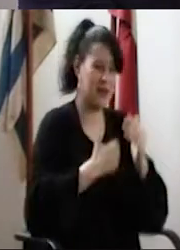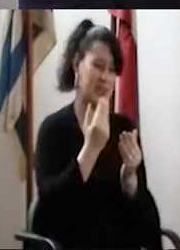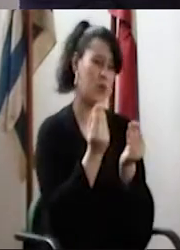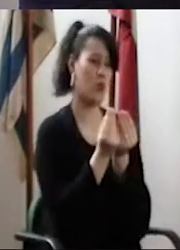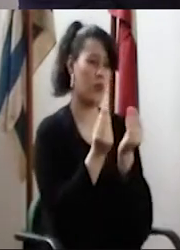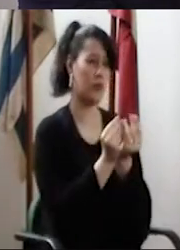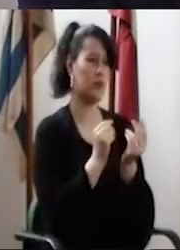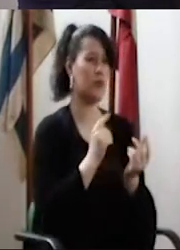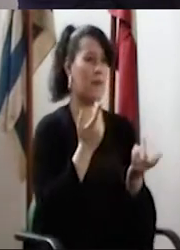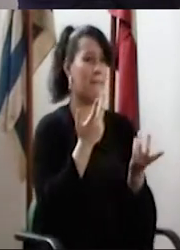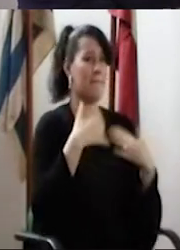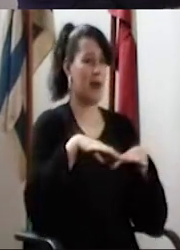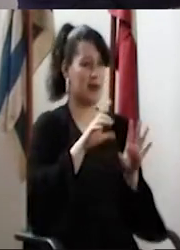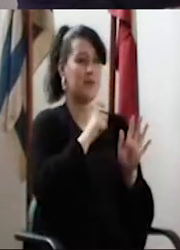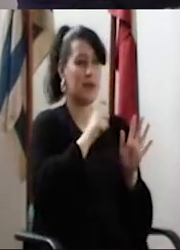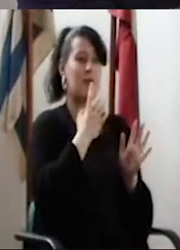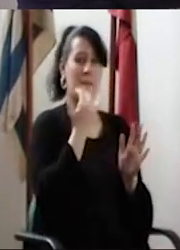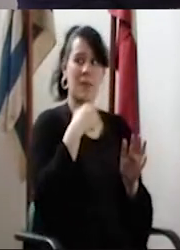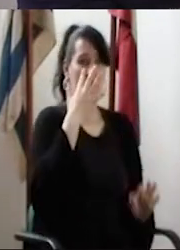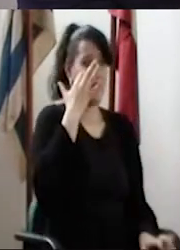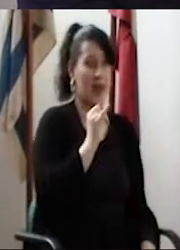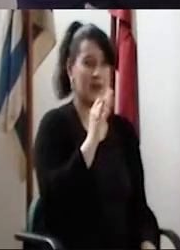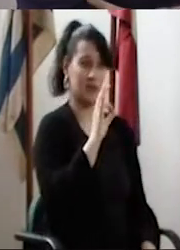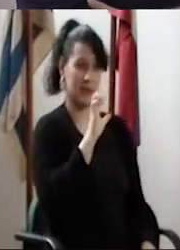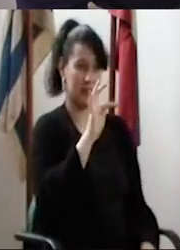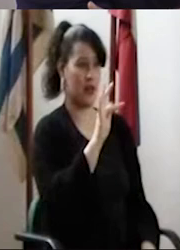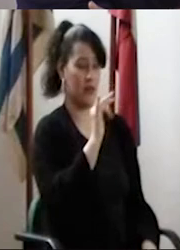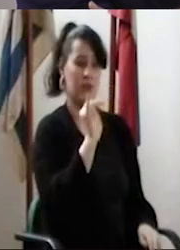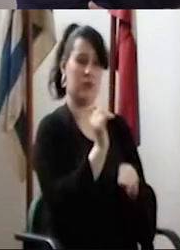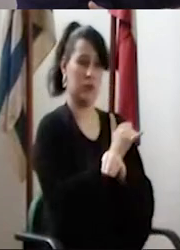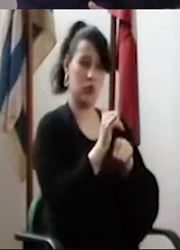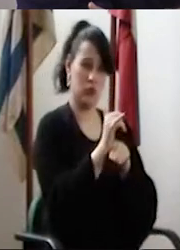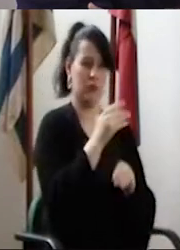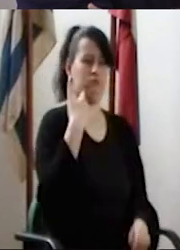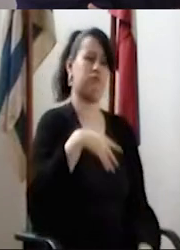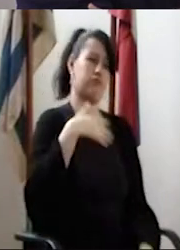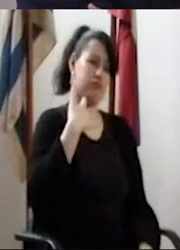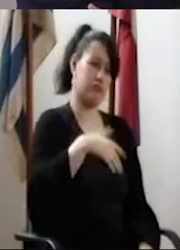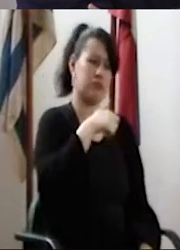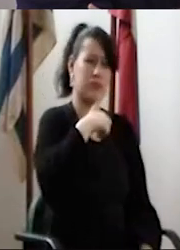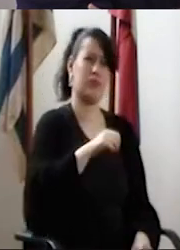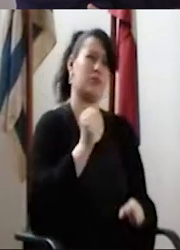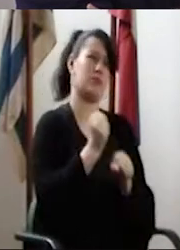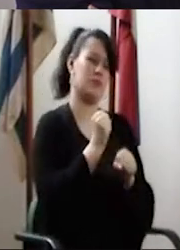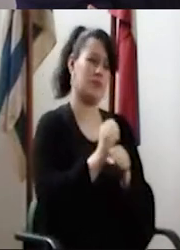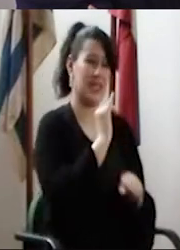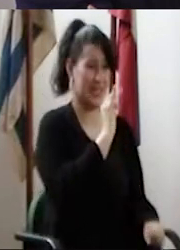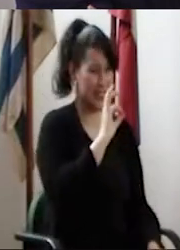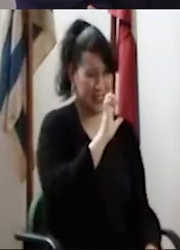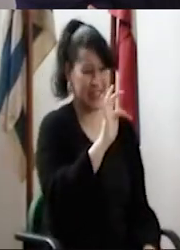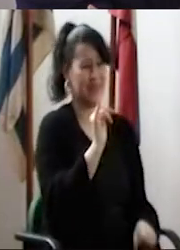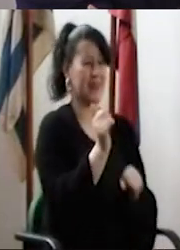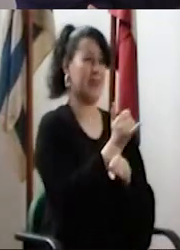Ustedes ya avanzaron mucho. Y parece mentira porque el ISEF es una institución vieja. En realidad,